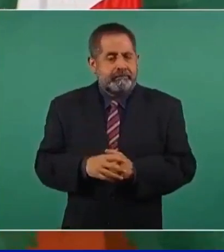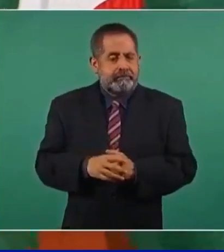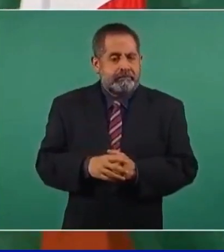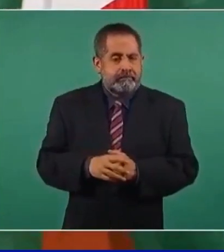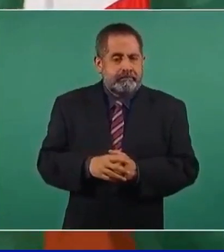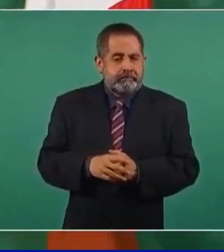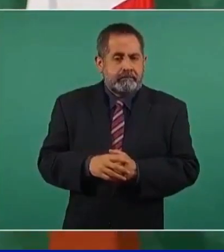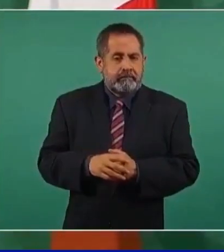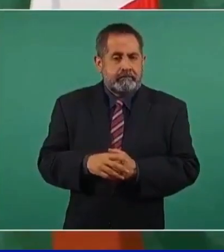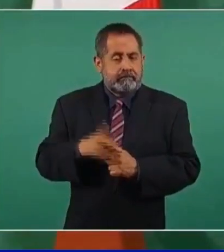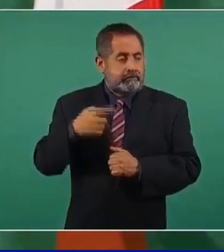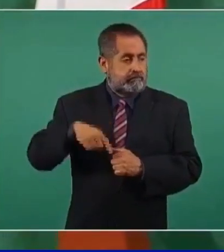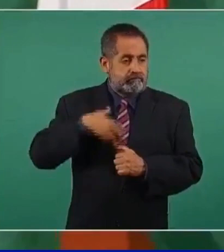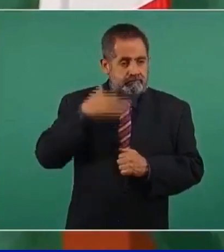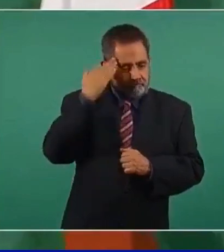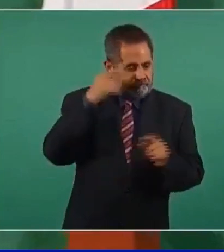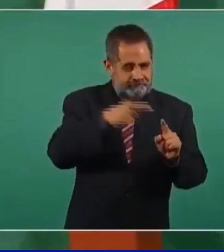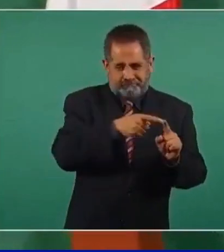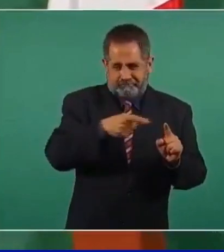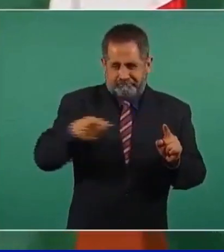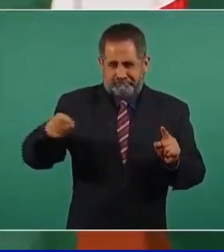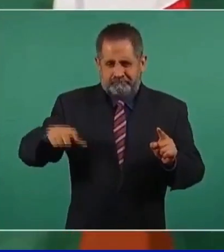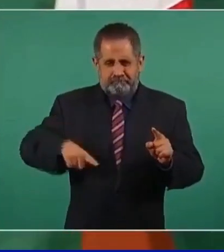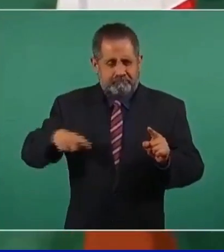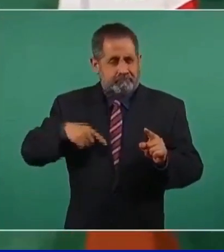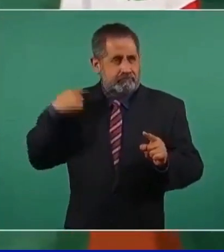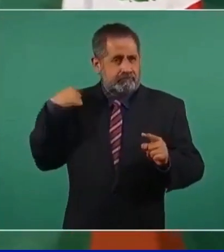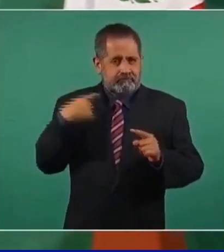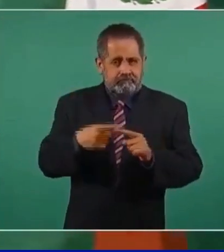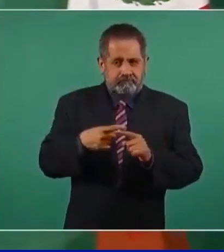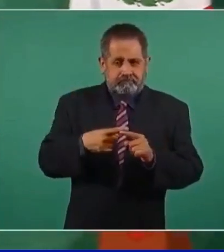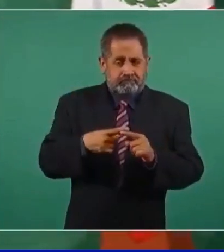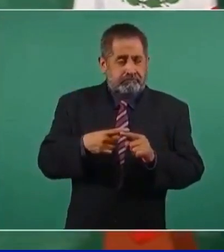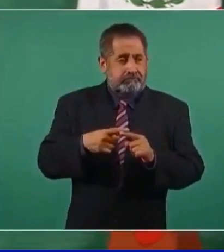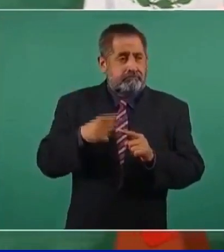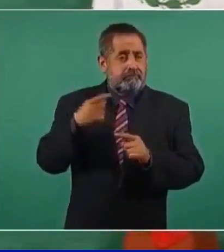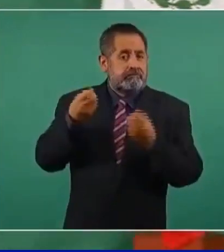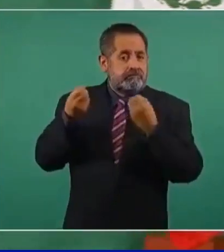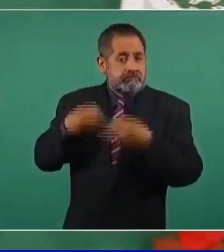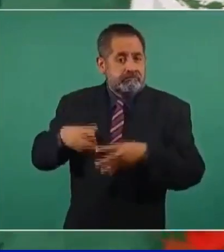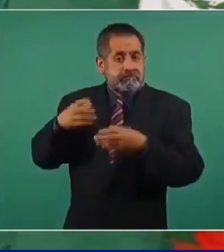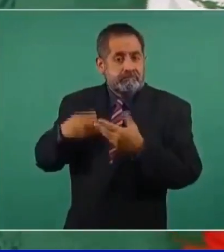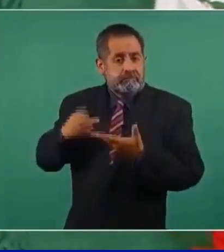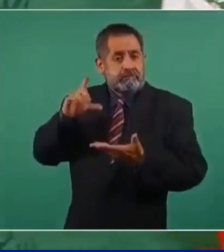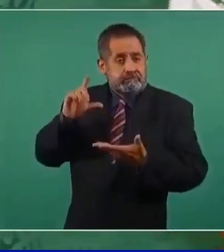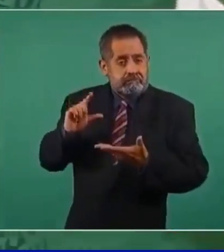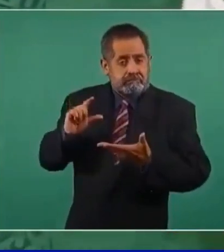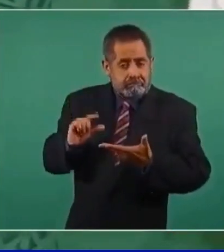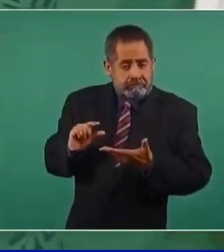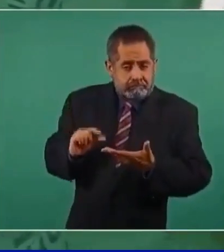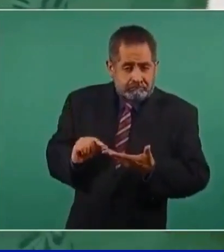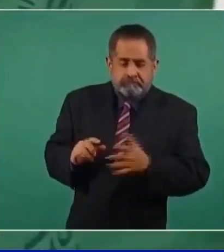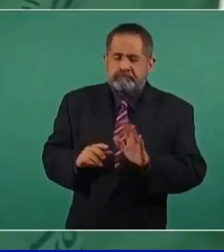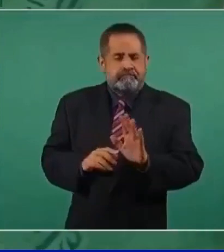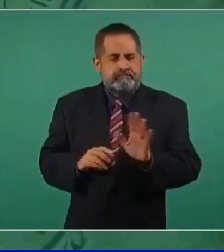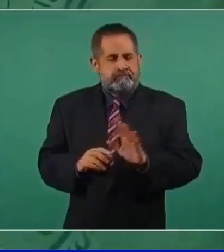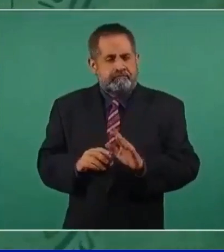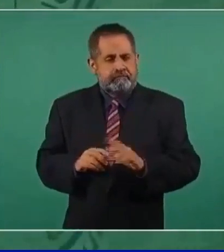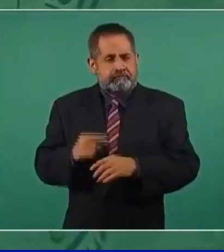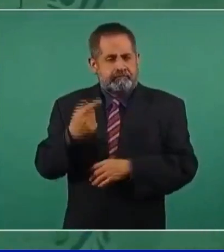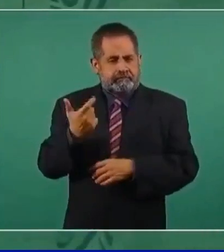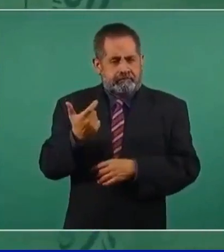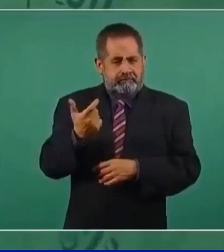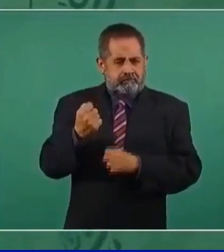en el tiempo que llevamos en el gobierno, no ha habido ninguna devaluación. El peso está